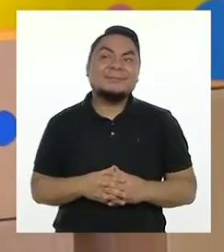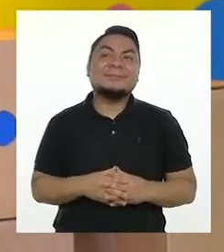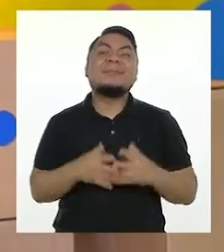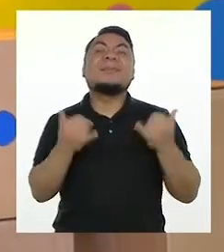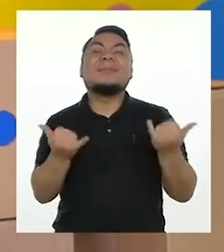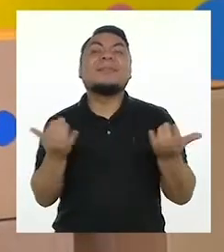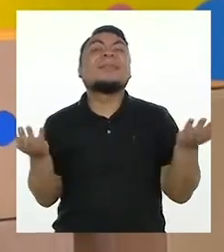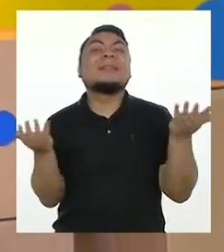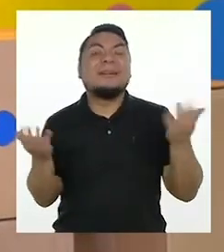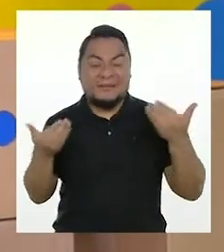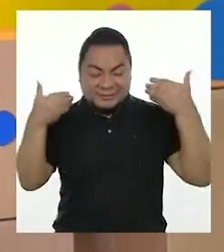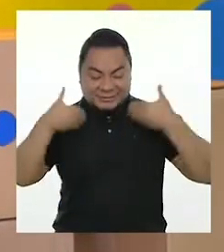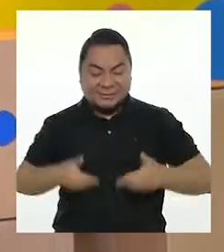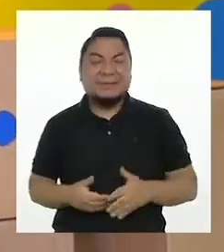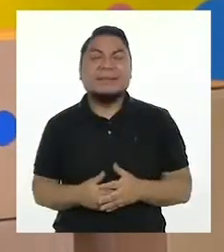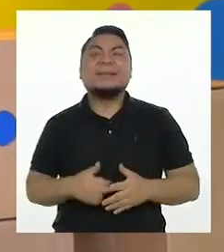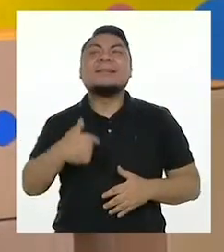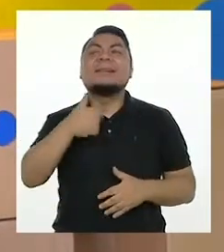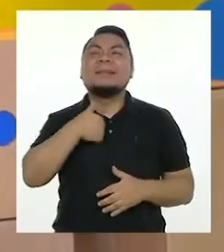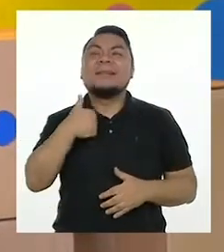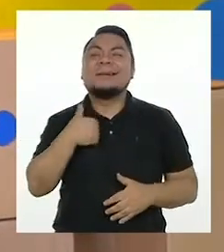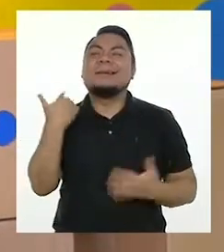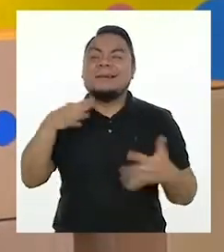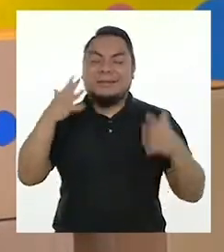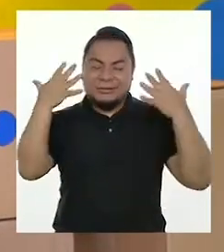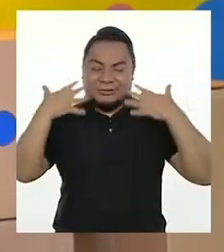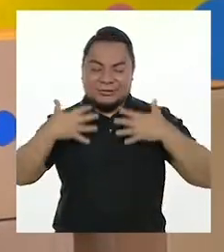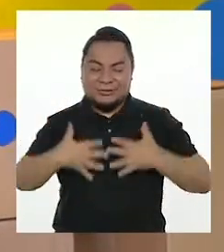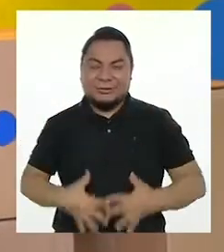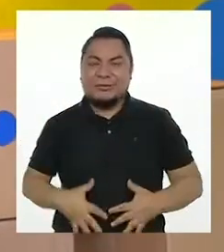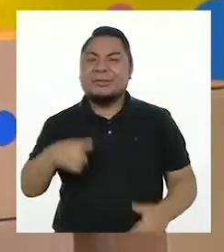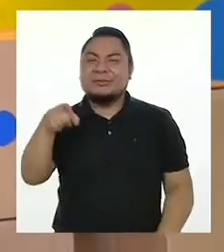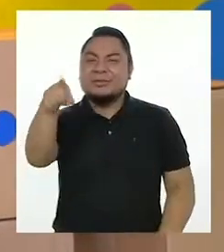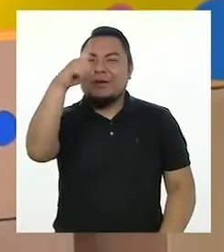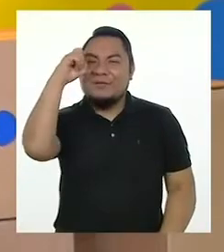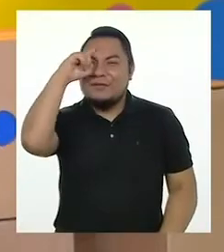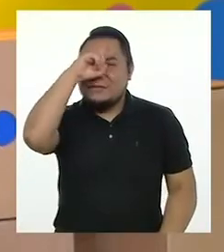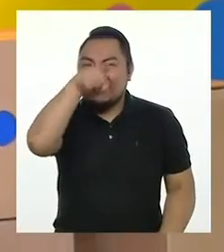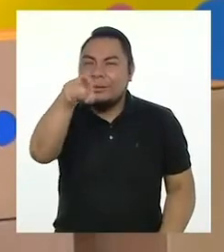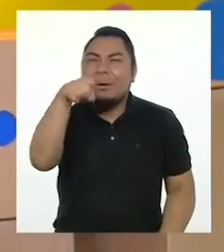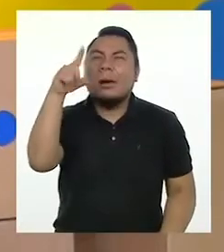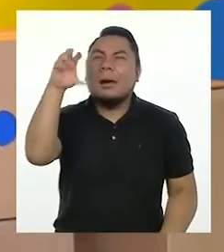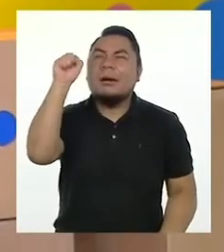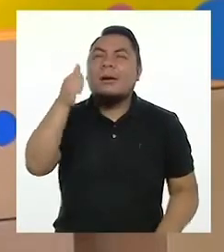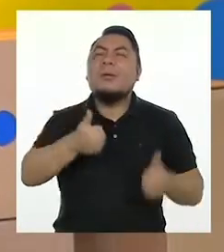Ahora sí. Este es mi súper archidifraz difícil de adivinar.